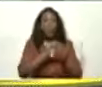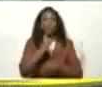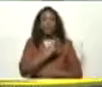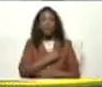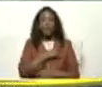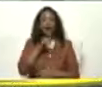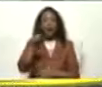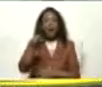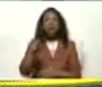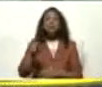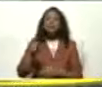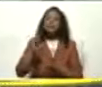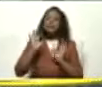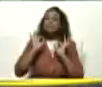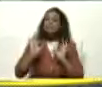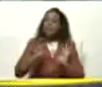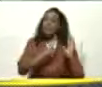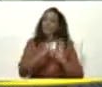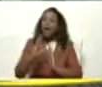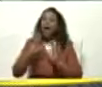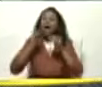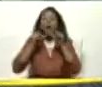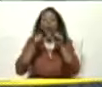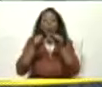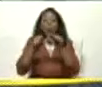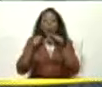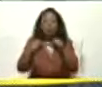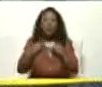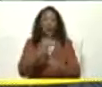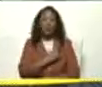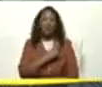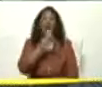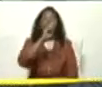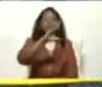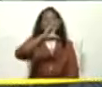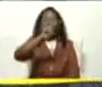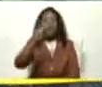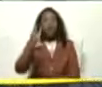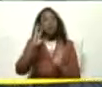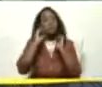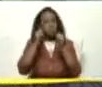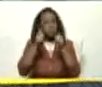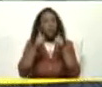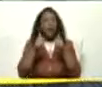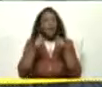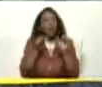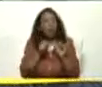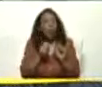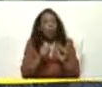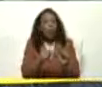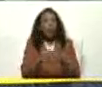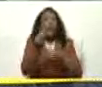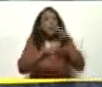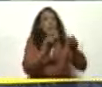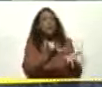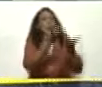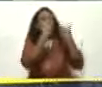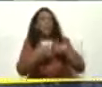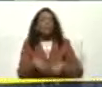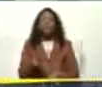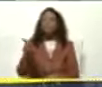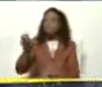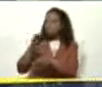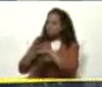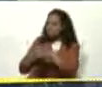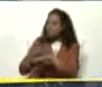universidad Hay que adosarle Un plan de mantenimiento En la universidad central Nos ha resultado Excelente ¿Cómo han hecho? Cuéntame Bueno